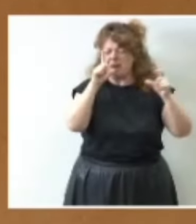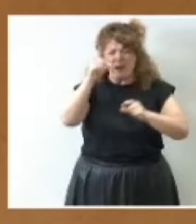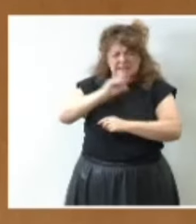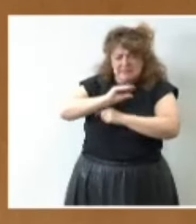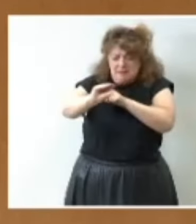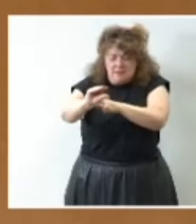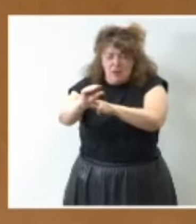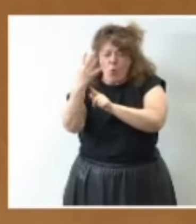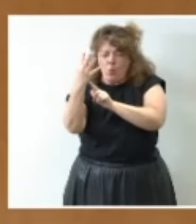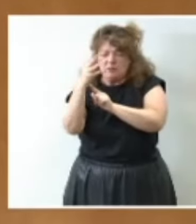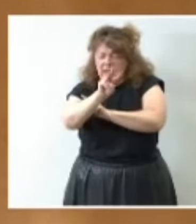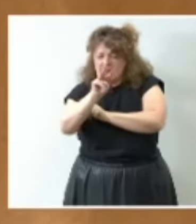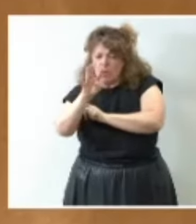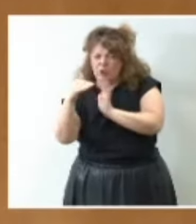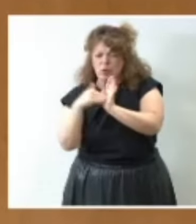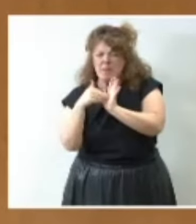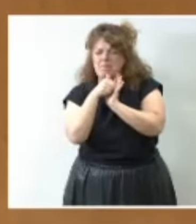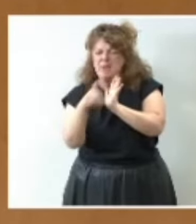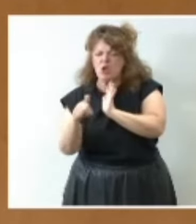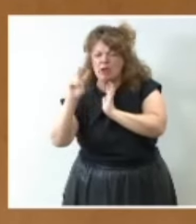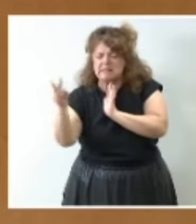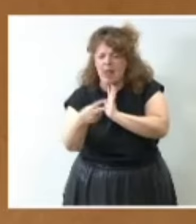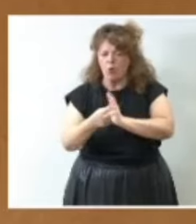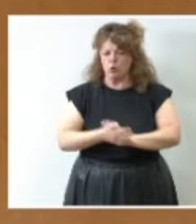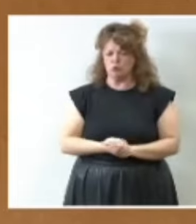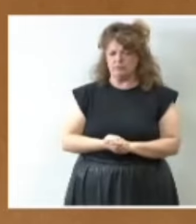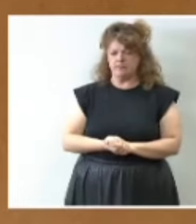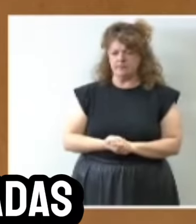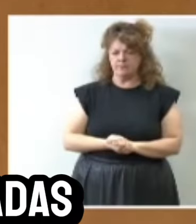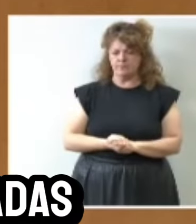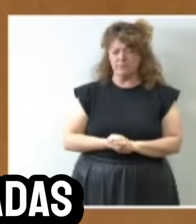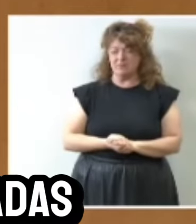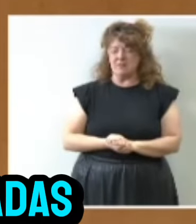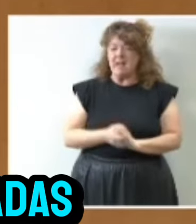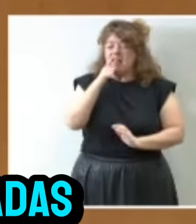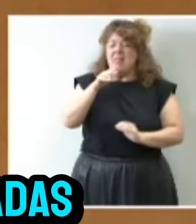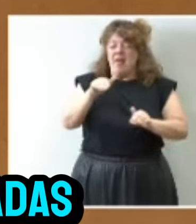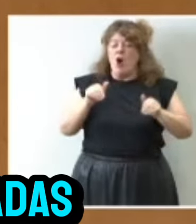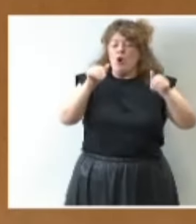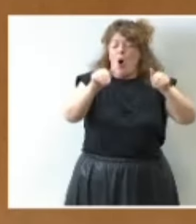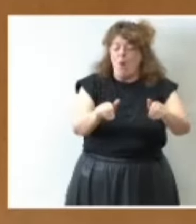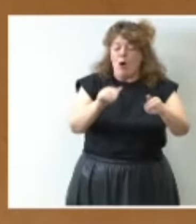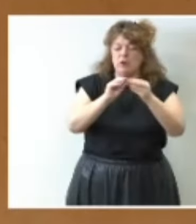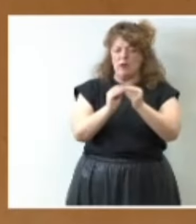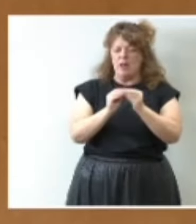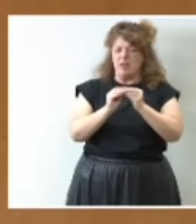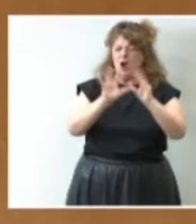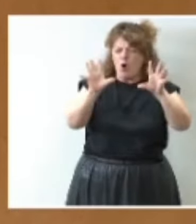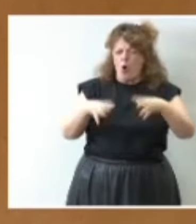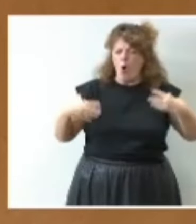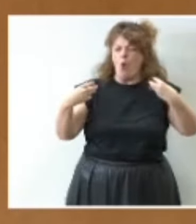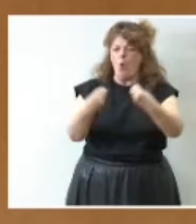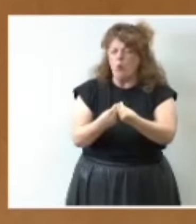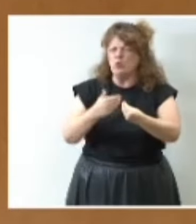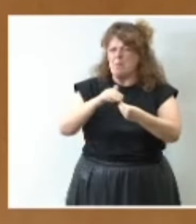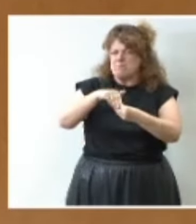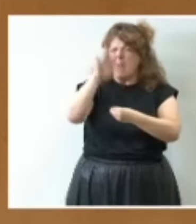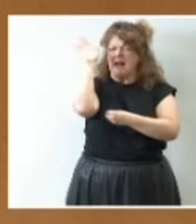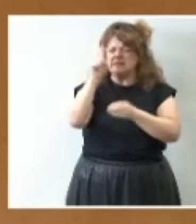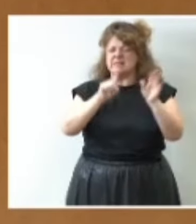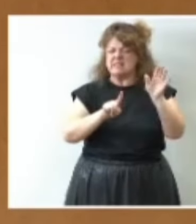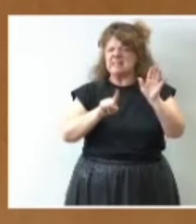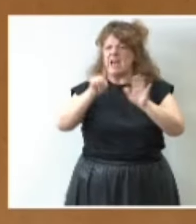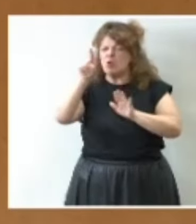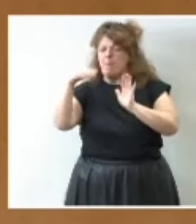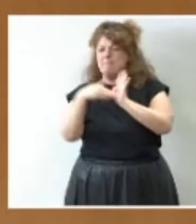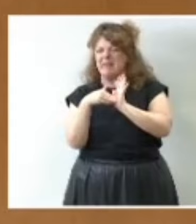34.000 millones de euros en lo que se refiere a las convocatorias realizadas en conjunto suman más de 61